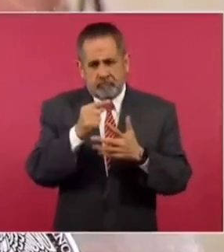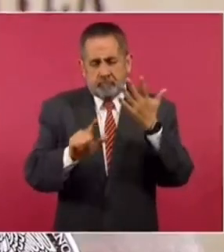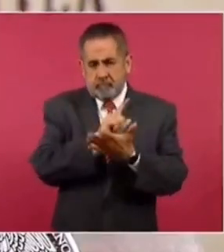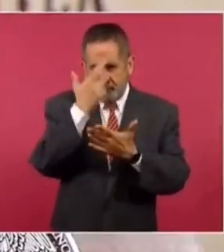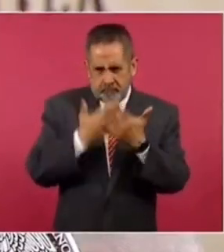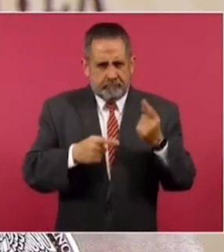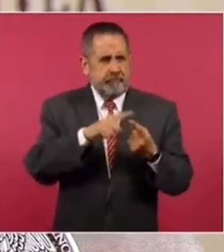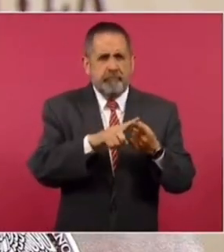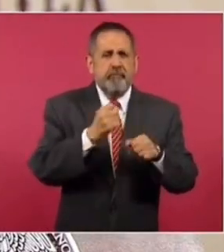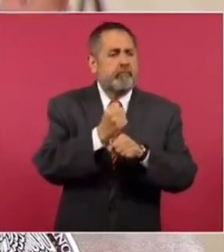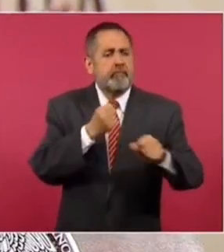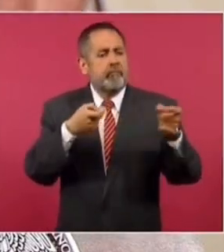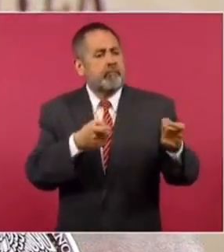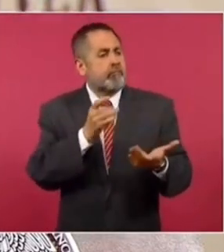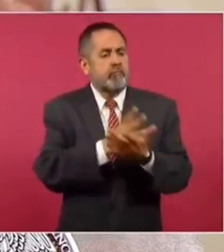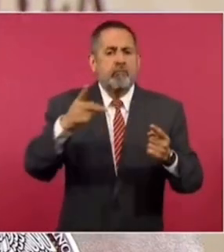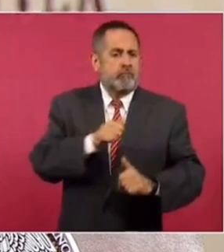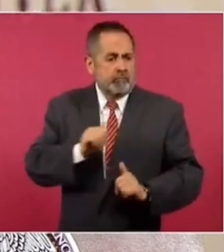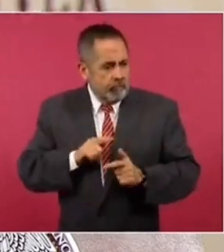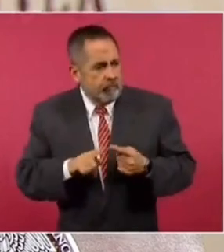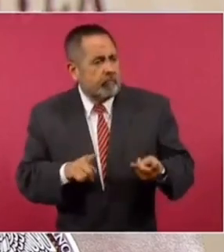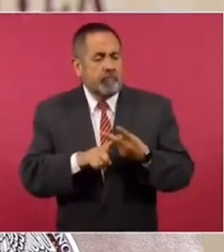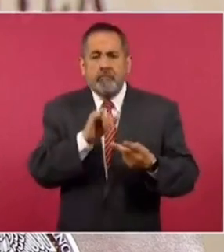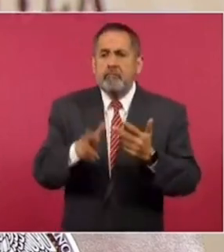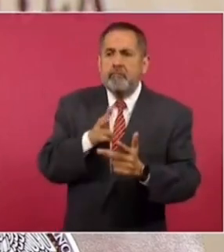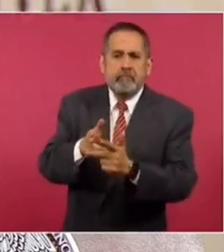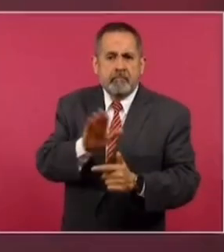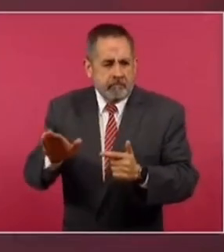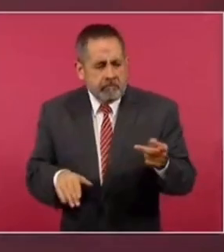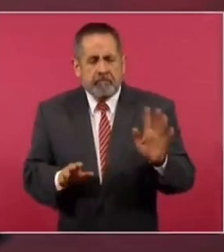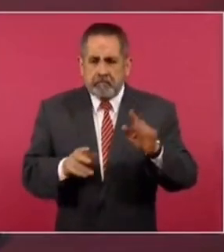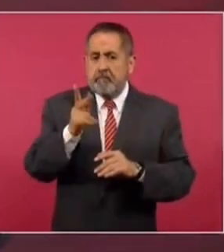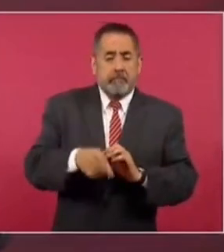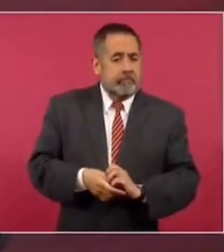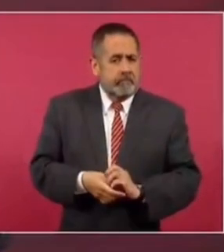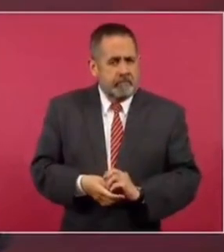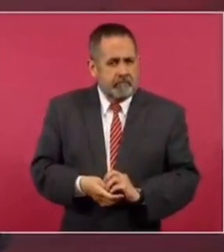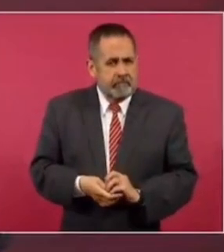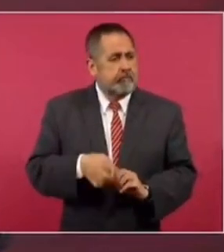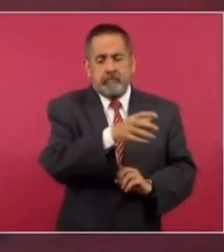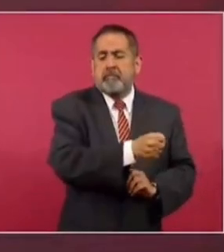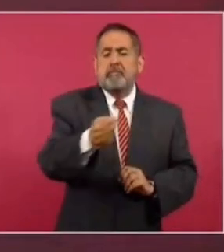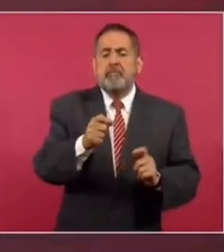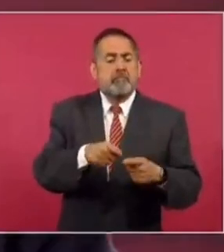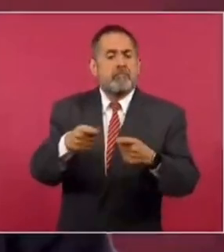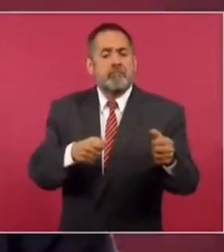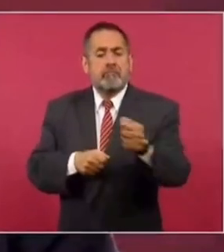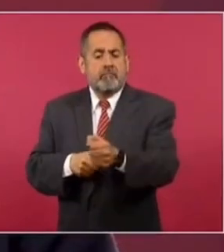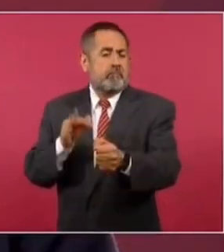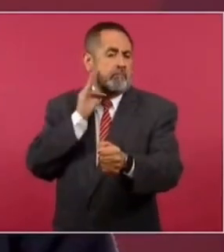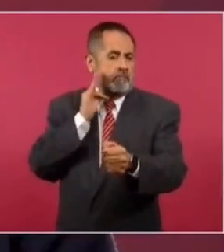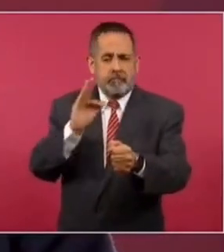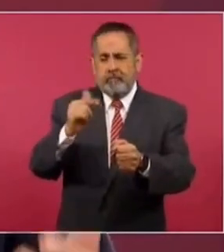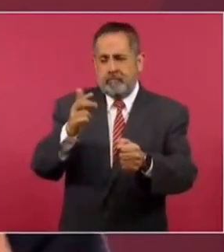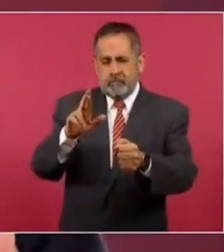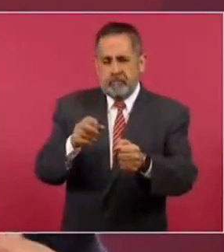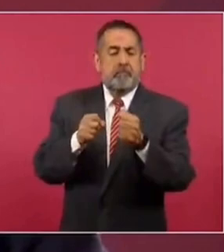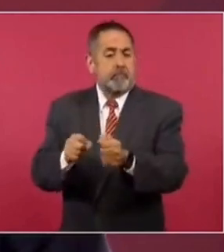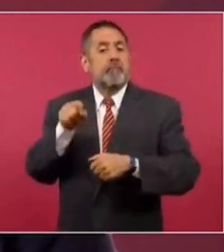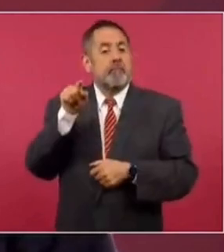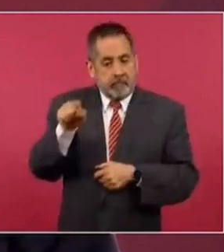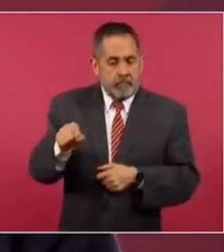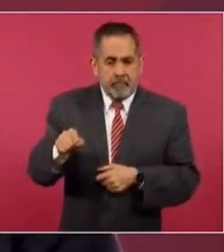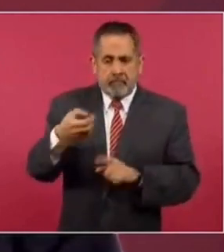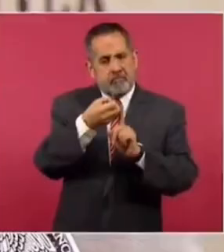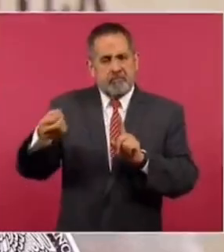delitos, posesión de armas de uso exclusivo del Ejército, tentativa de homicidio y otros, pero se puso a disposición de la Fiscalía General de la República quien